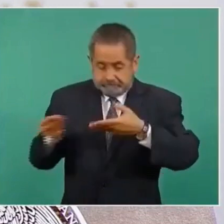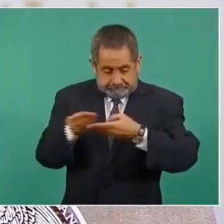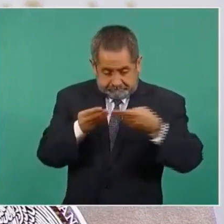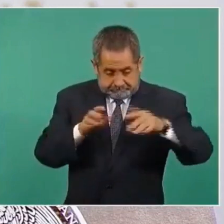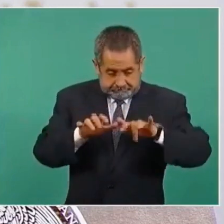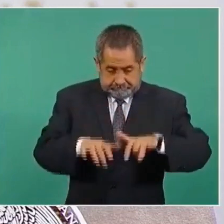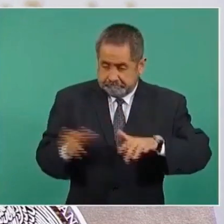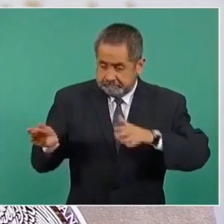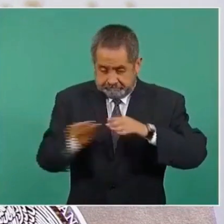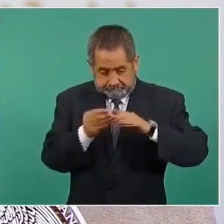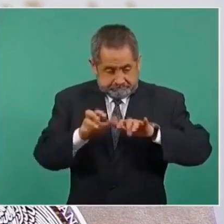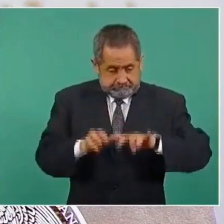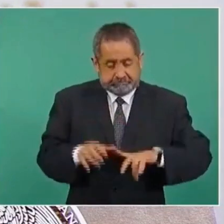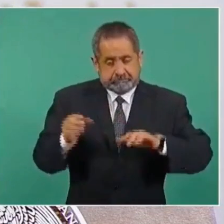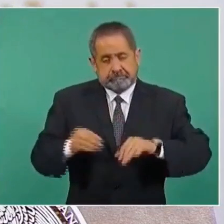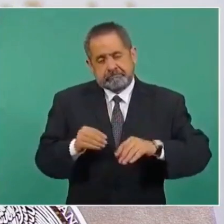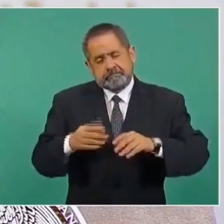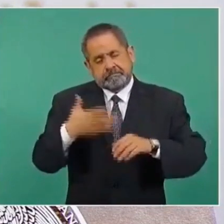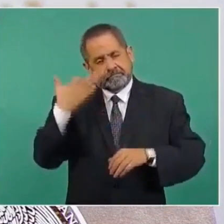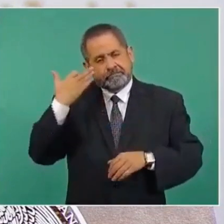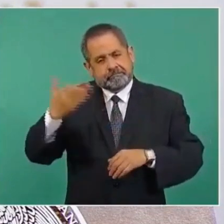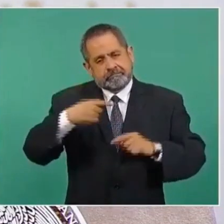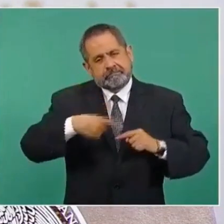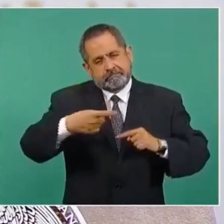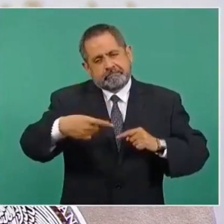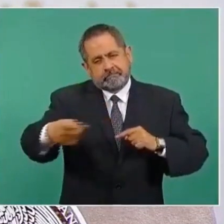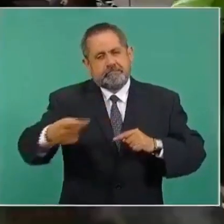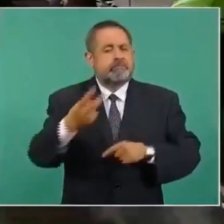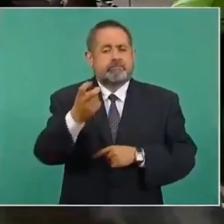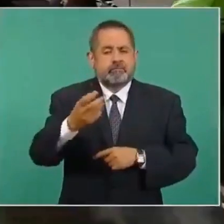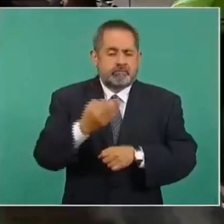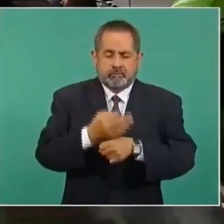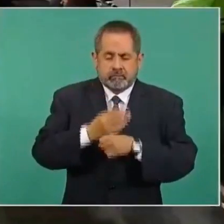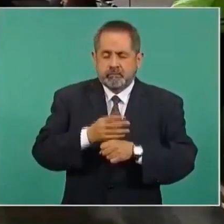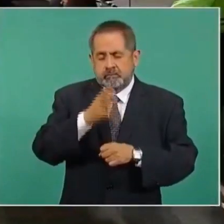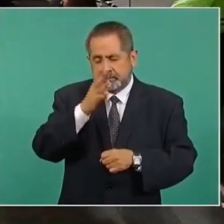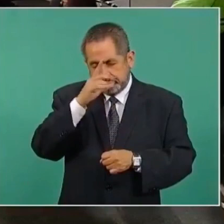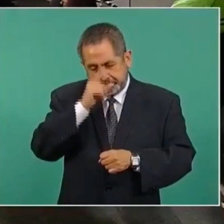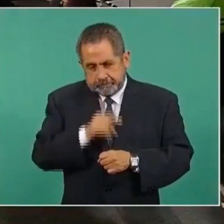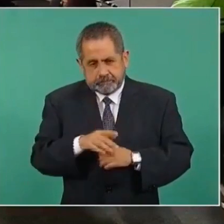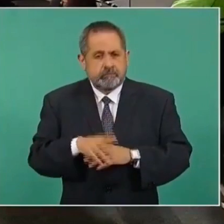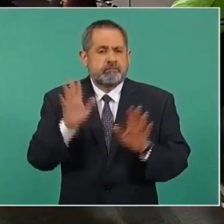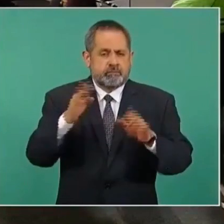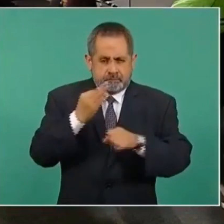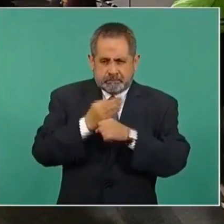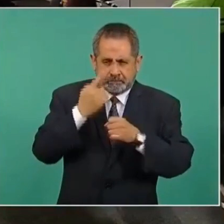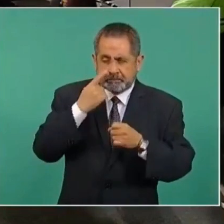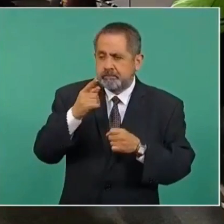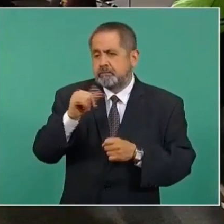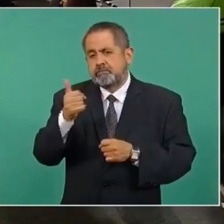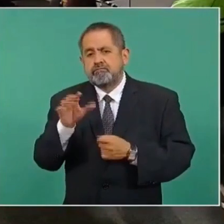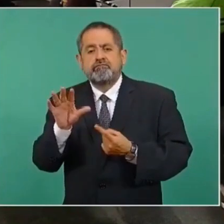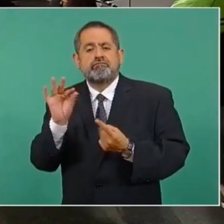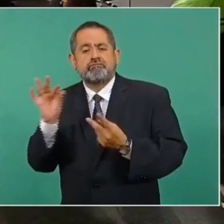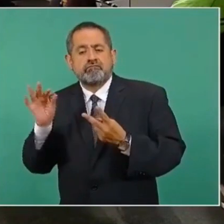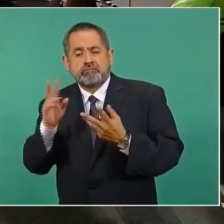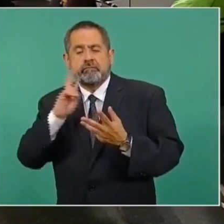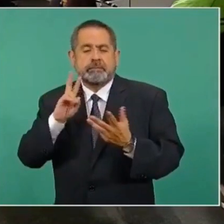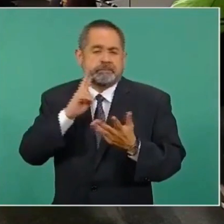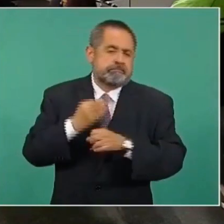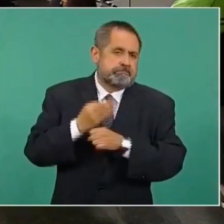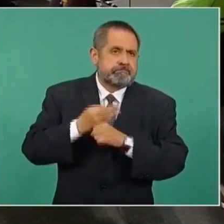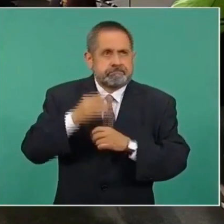nominal y esto hace que el certificado no pueda producirse de manera completa. Estamos ya analizando alternativas. Una posibilidad